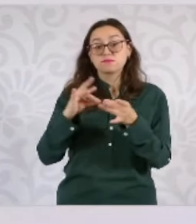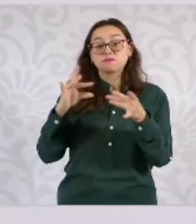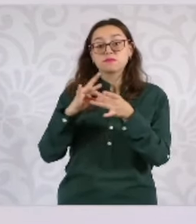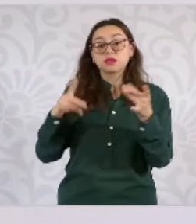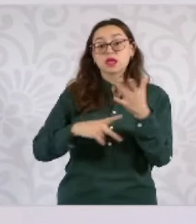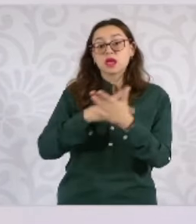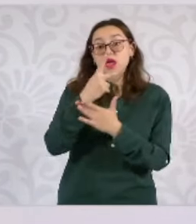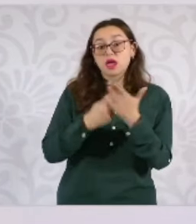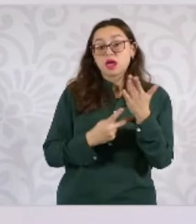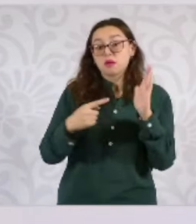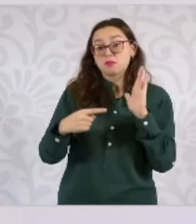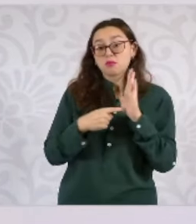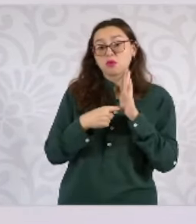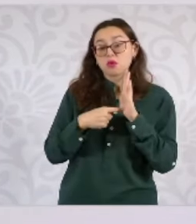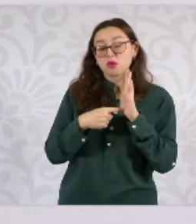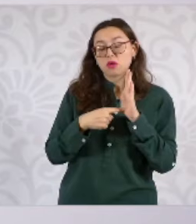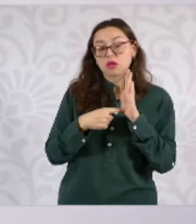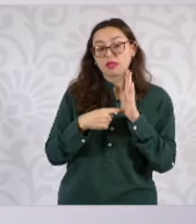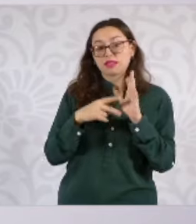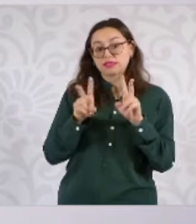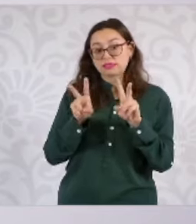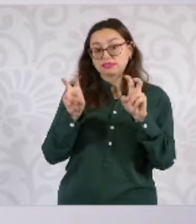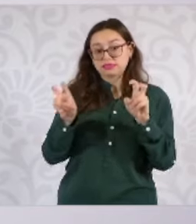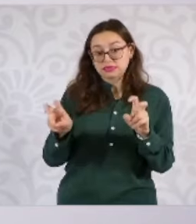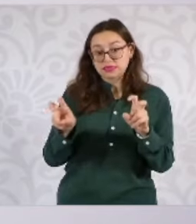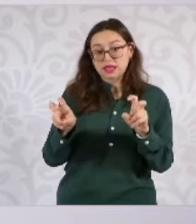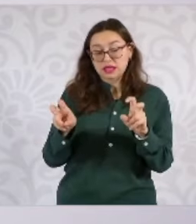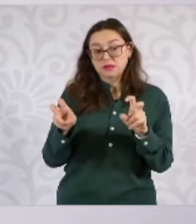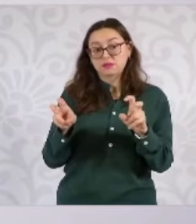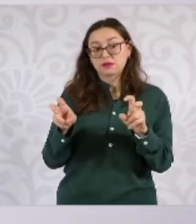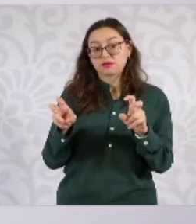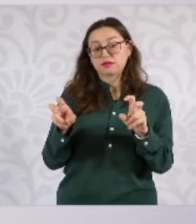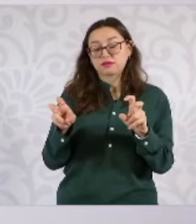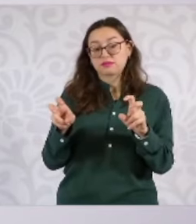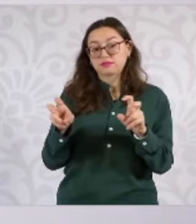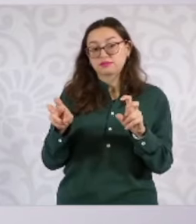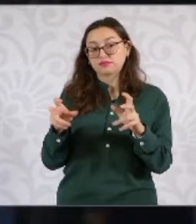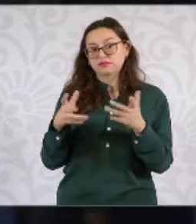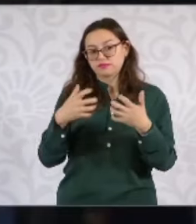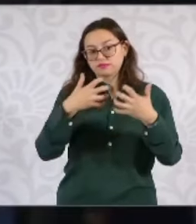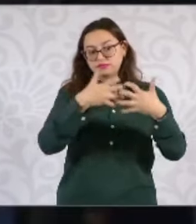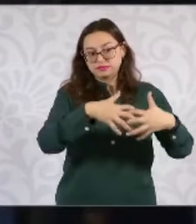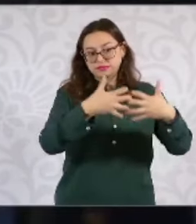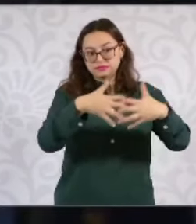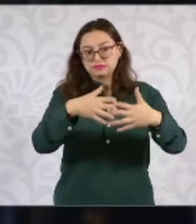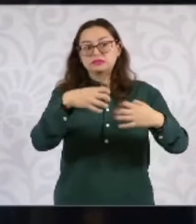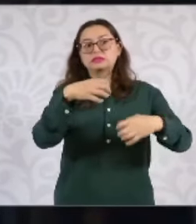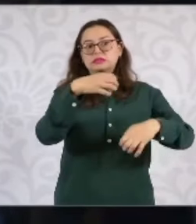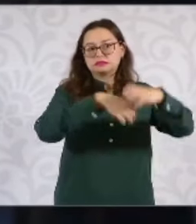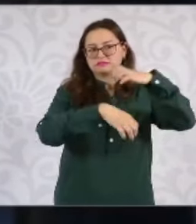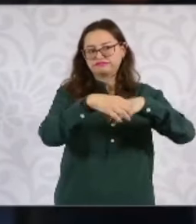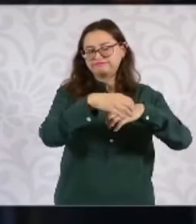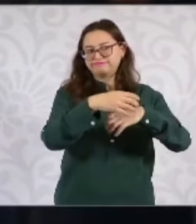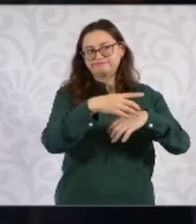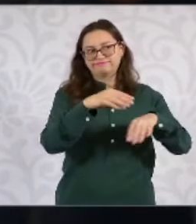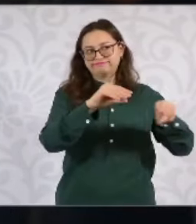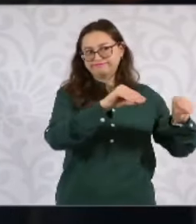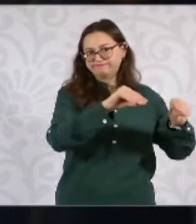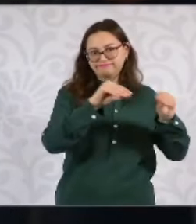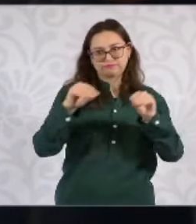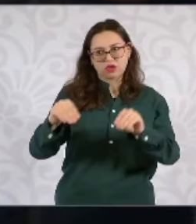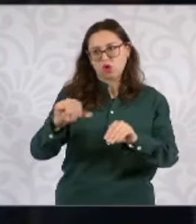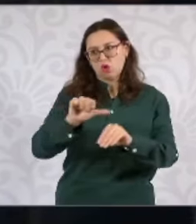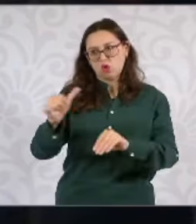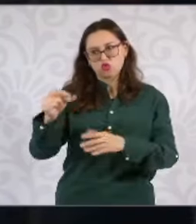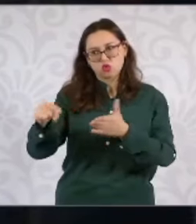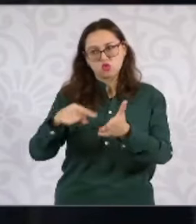tenemos de relocalización, de impulso a la relocalización y desarrollo regional, se interesó mucho